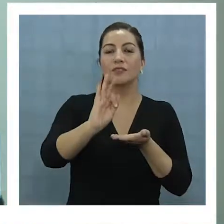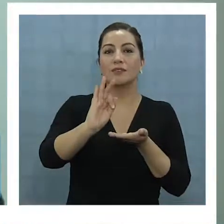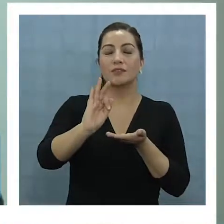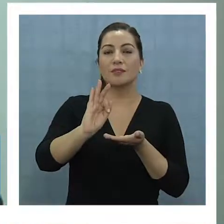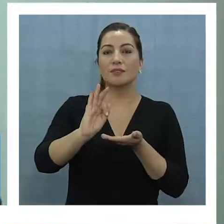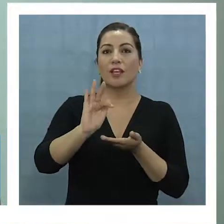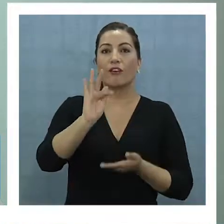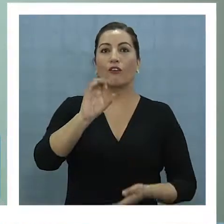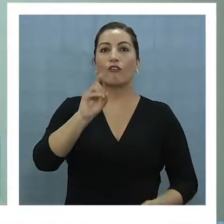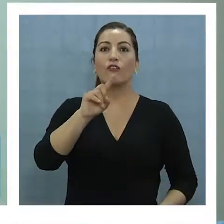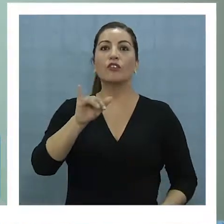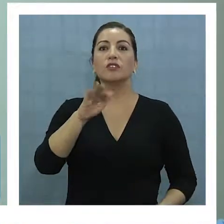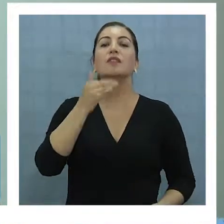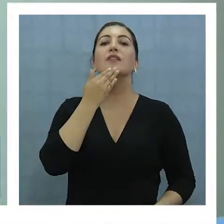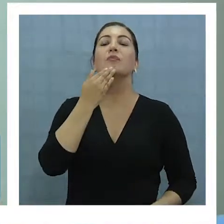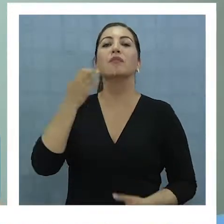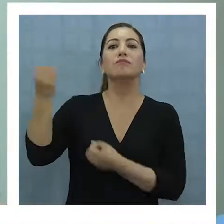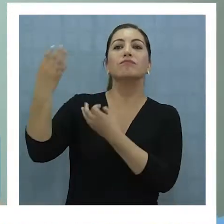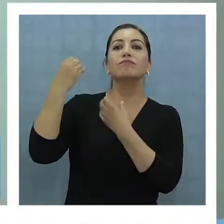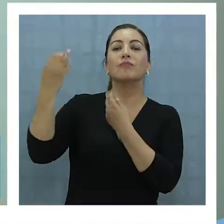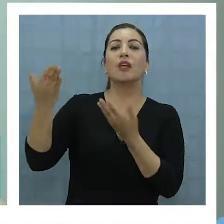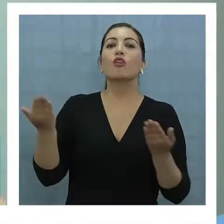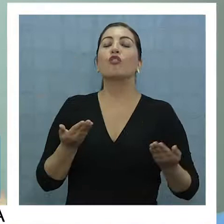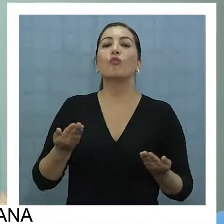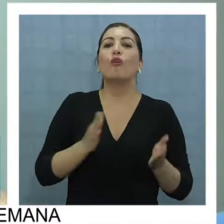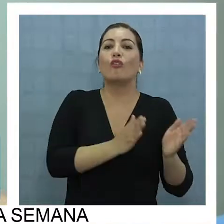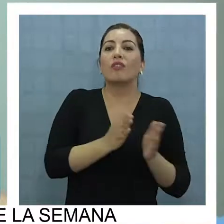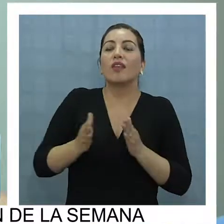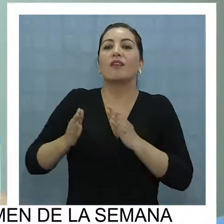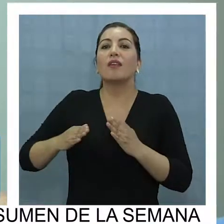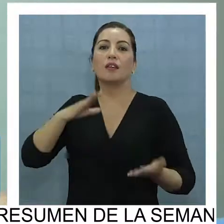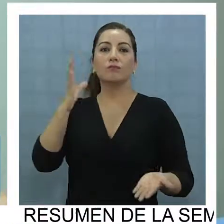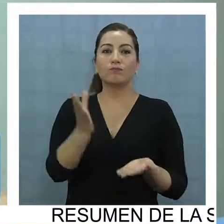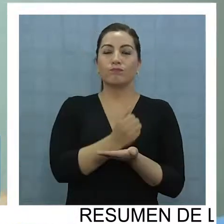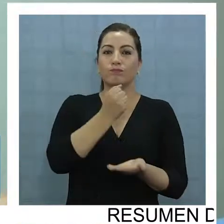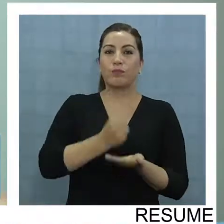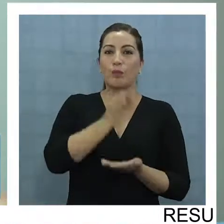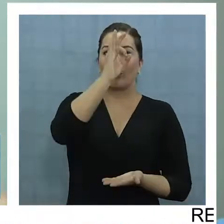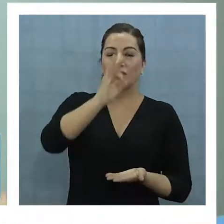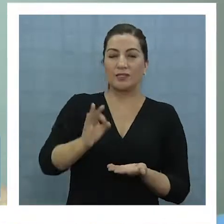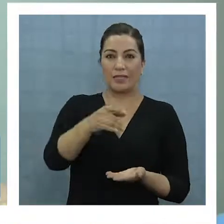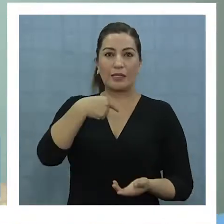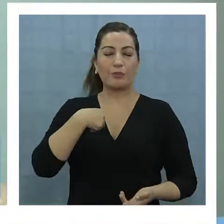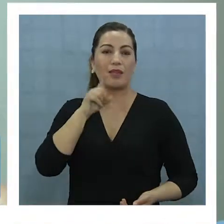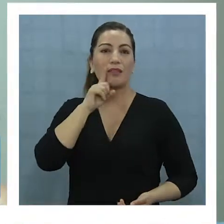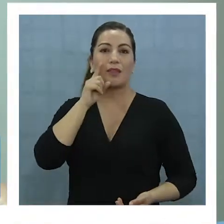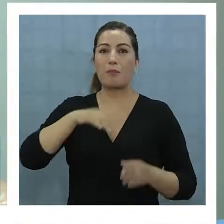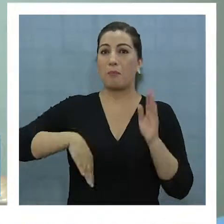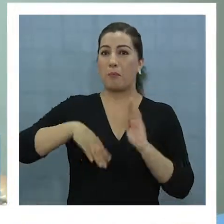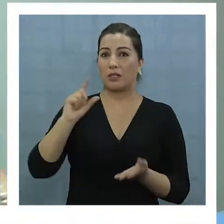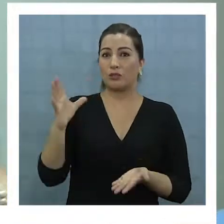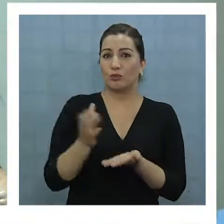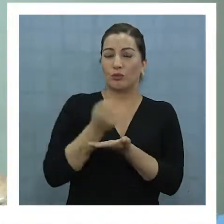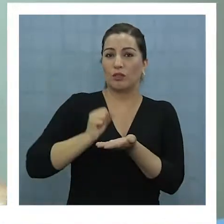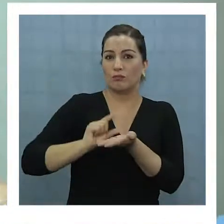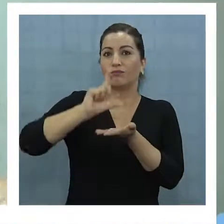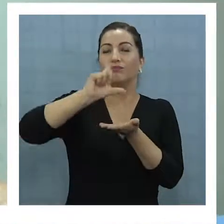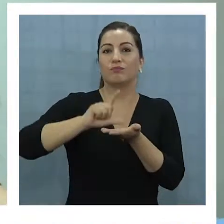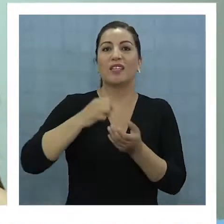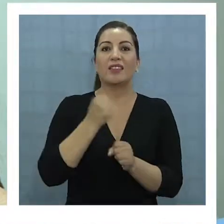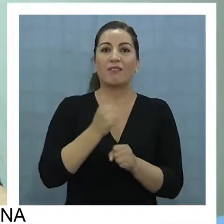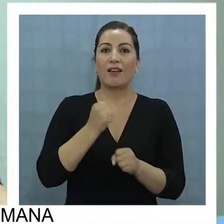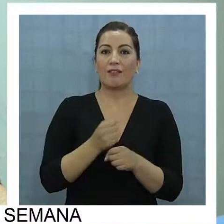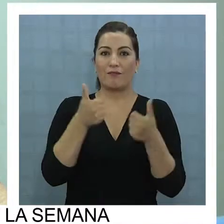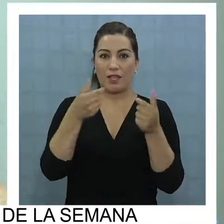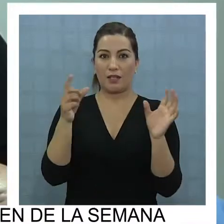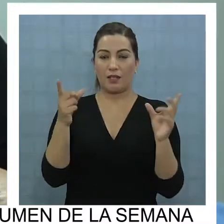el tema de la capacitación que te ayuda en cómo administrar, el sacar el porciento, el poder tener más ingresos, trabajar bien en